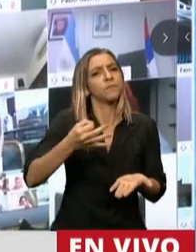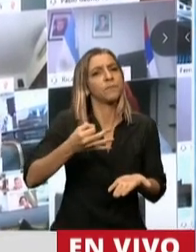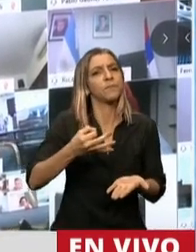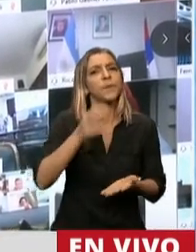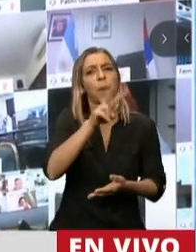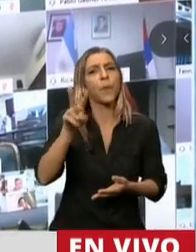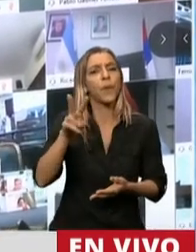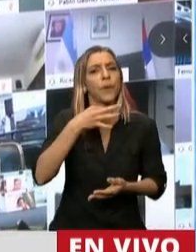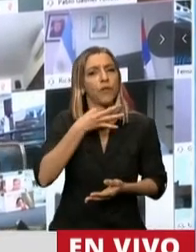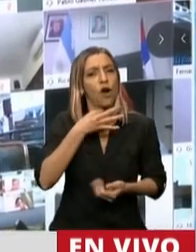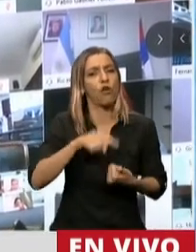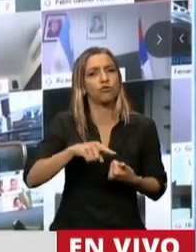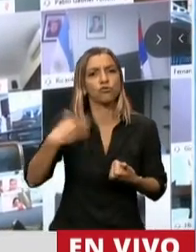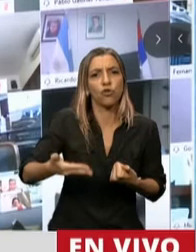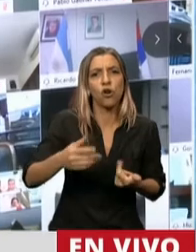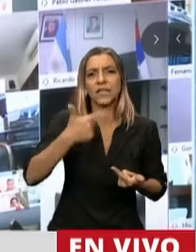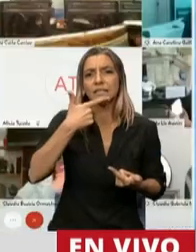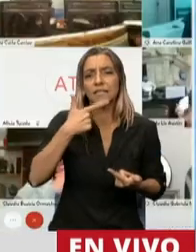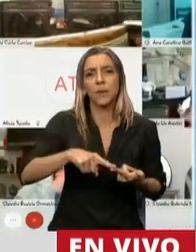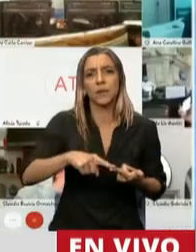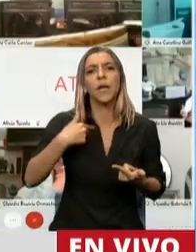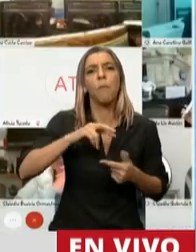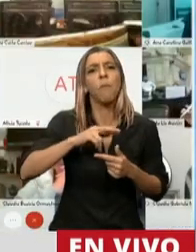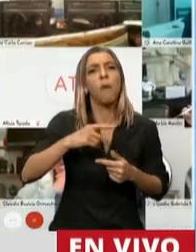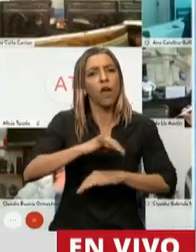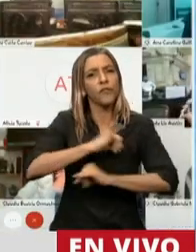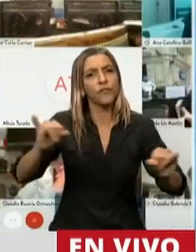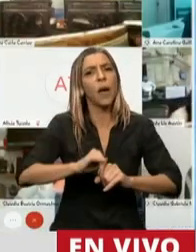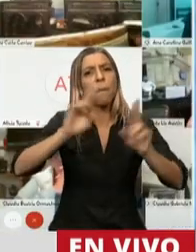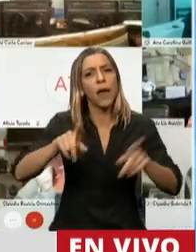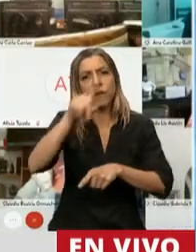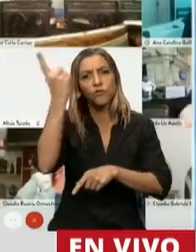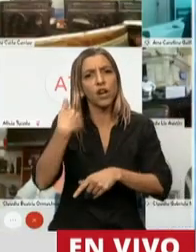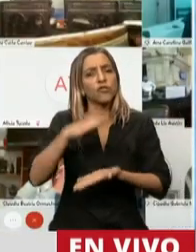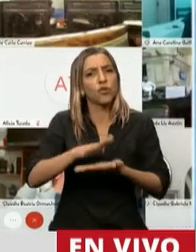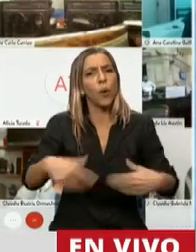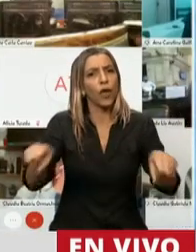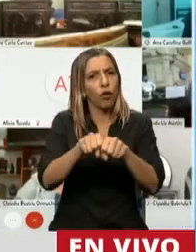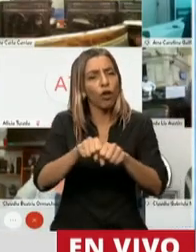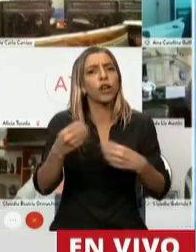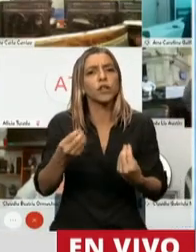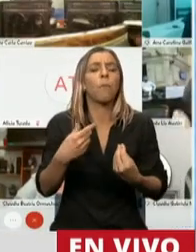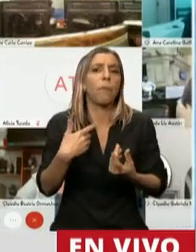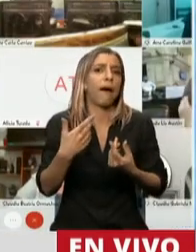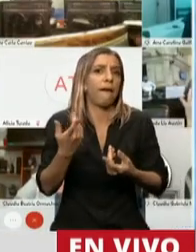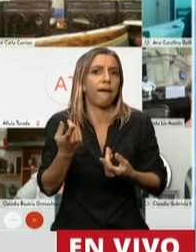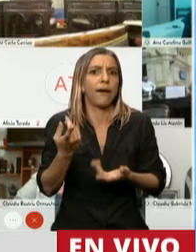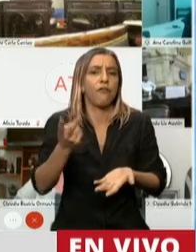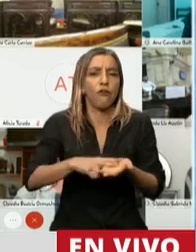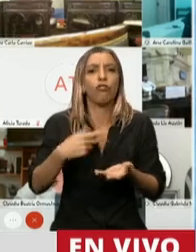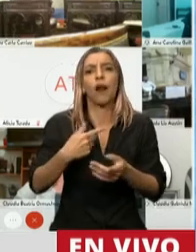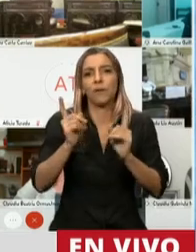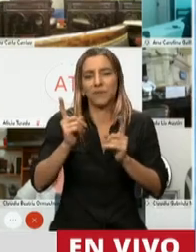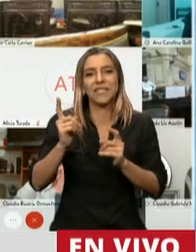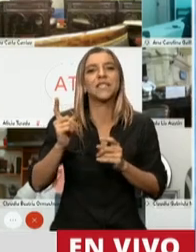agosto. En septiembre el presidente anunció el Plan Nacional de Conectividad que pone recursos para volver a instalar el ARSAT,